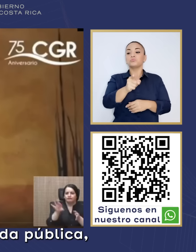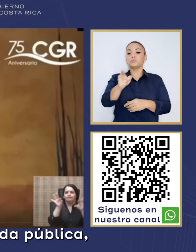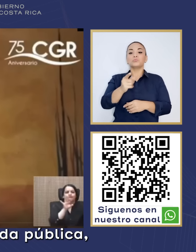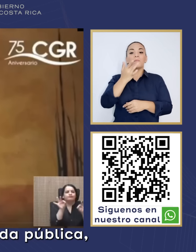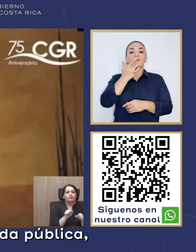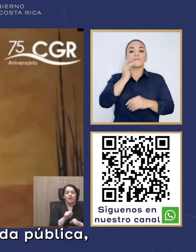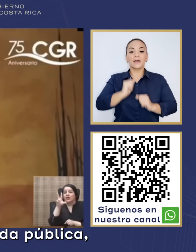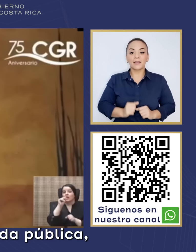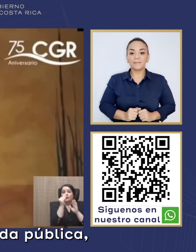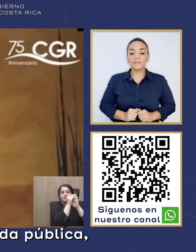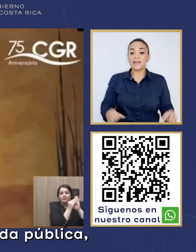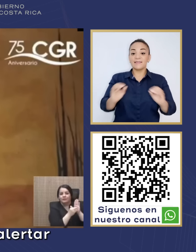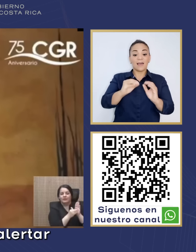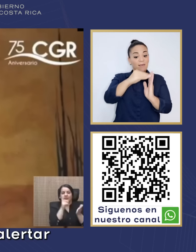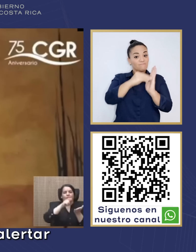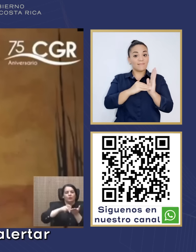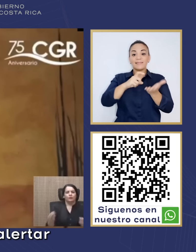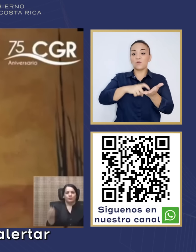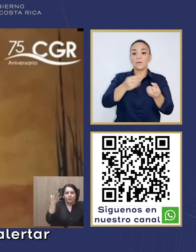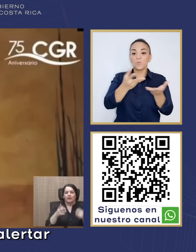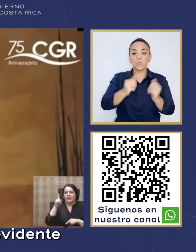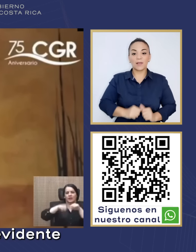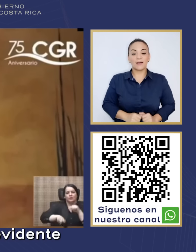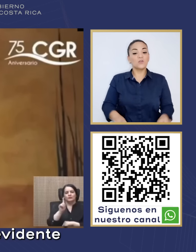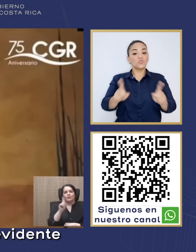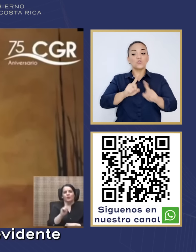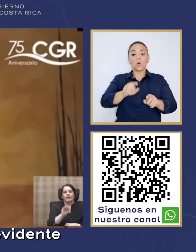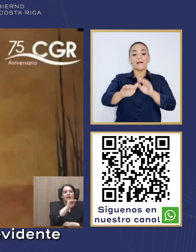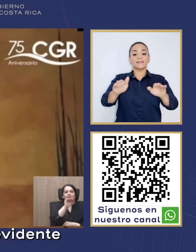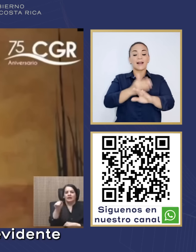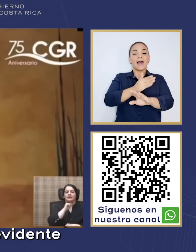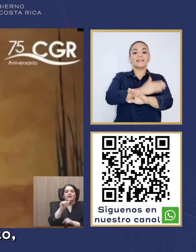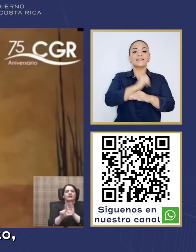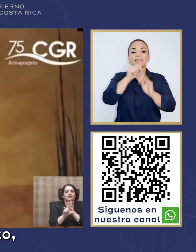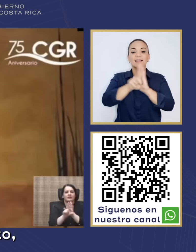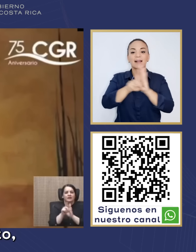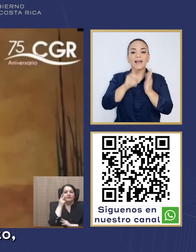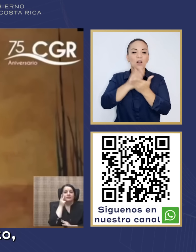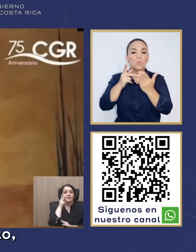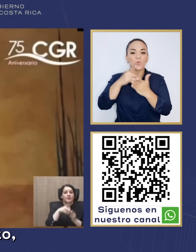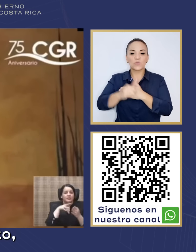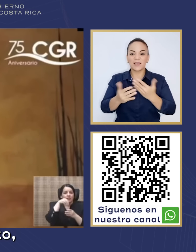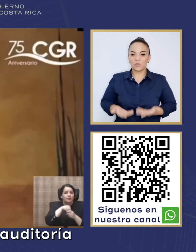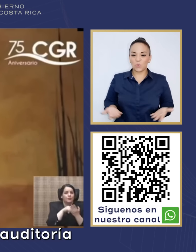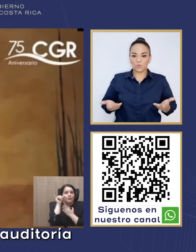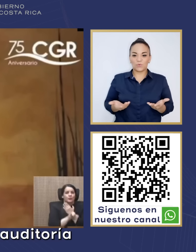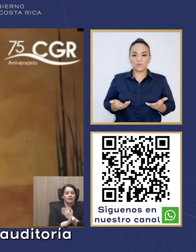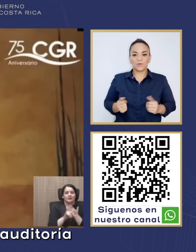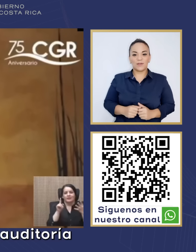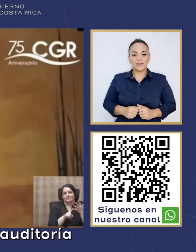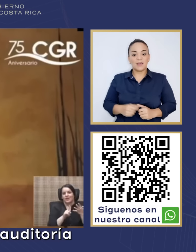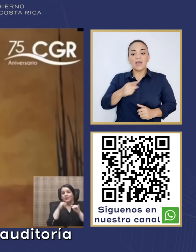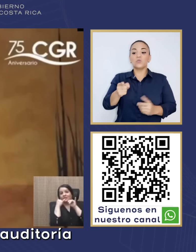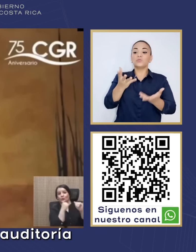se registre deuda pública. Que no se pueda alertar de una ilegalidad evidente en un proyecto. Que una